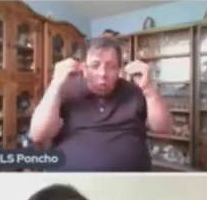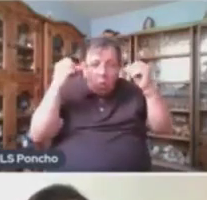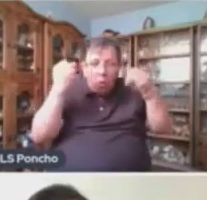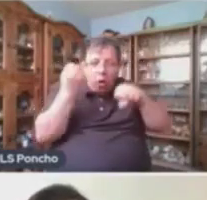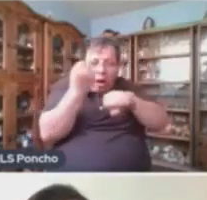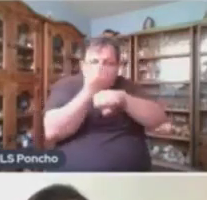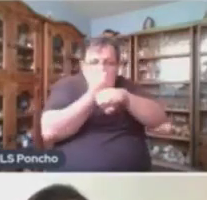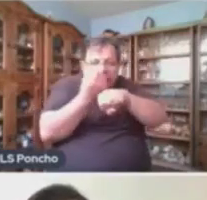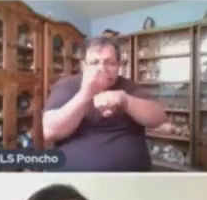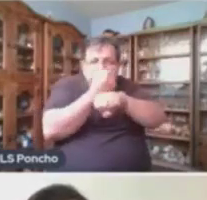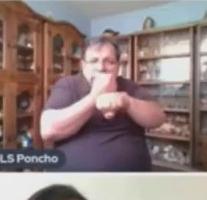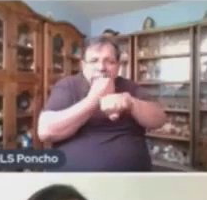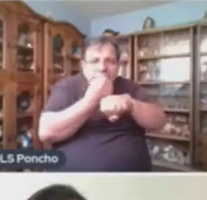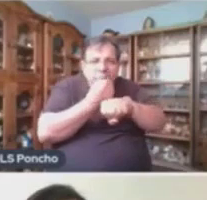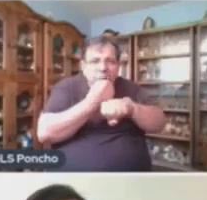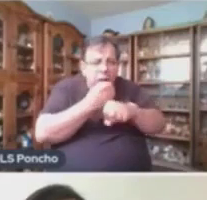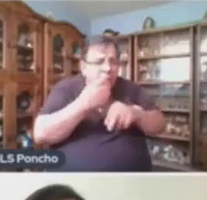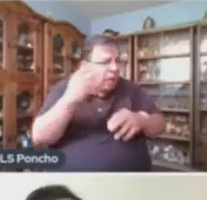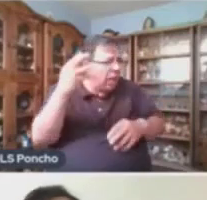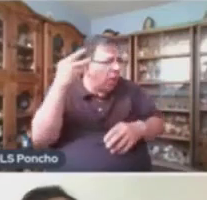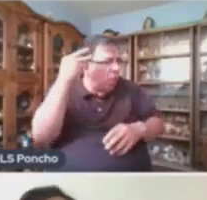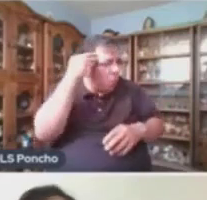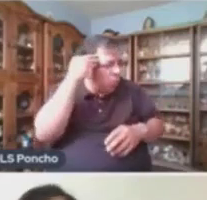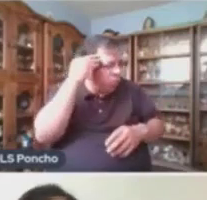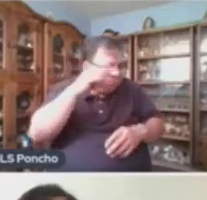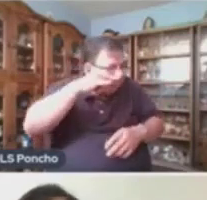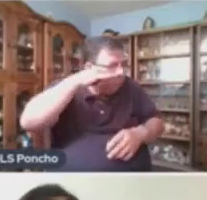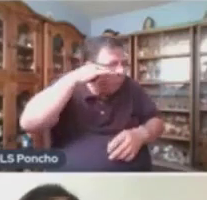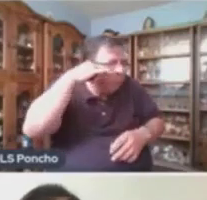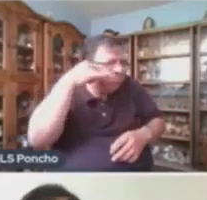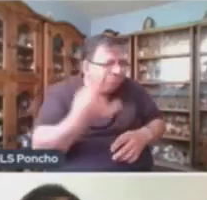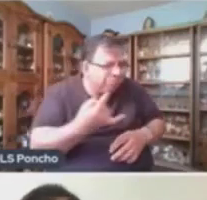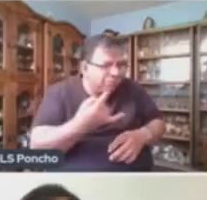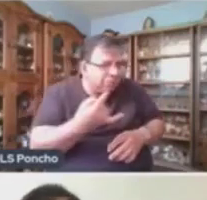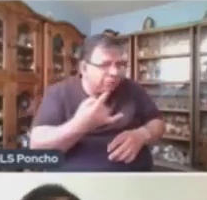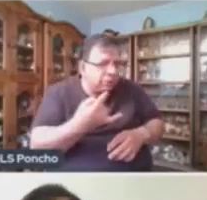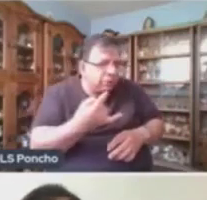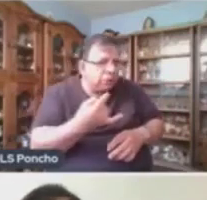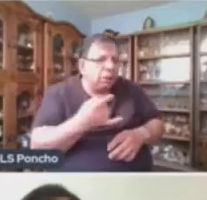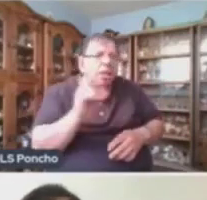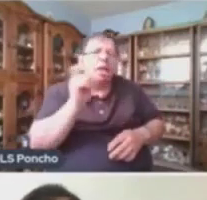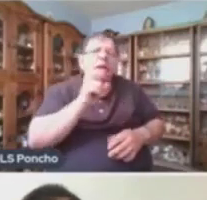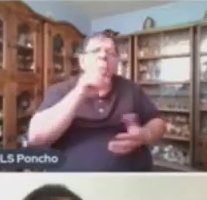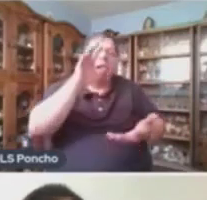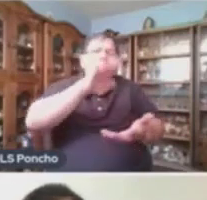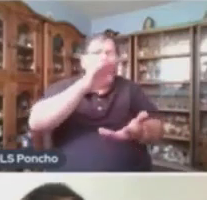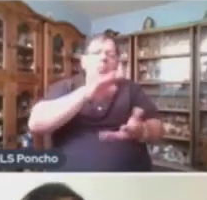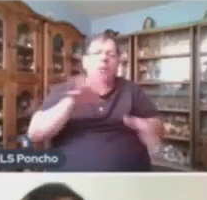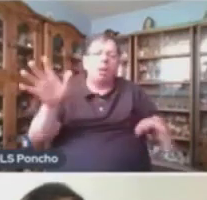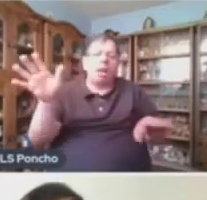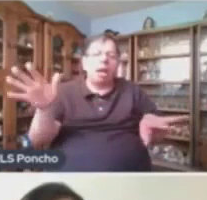Casi Imperceptible Si Si se Hubiera Cambiado El Almohadón